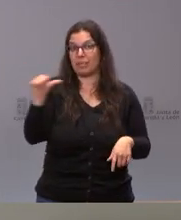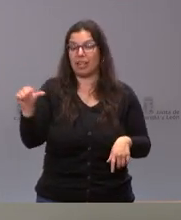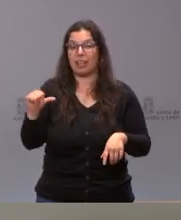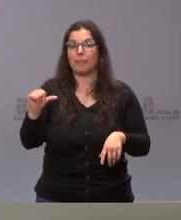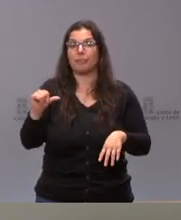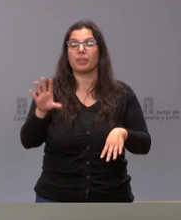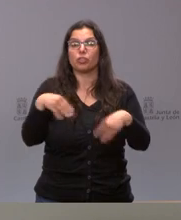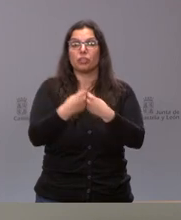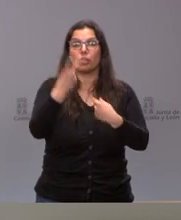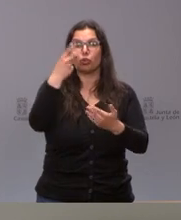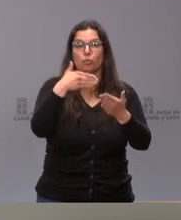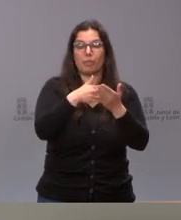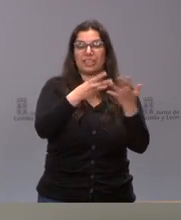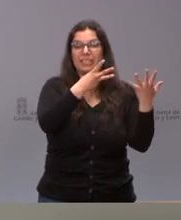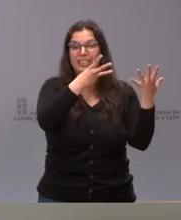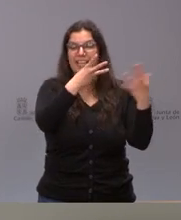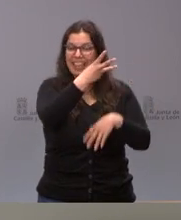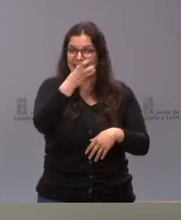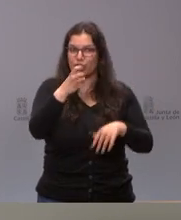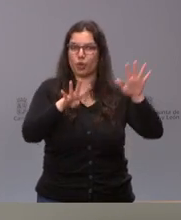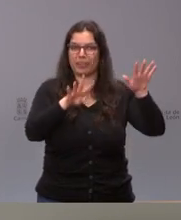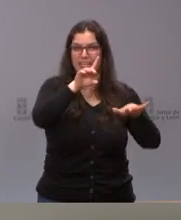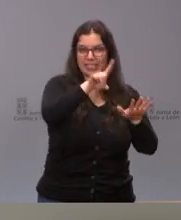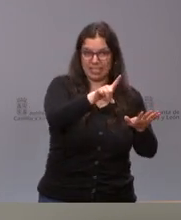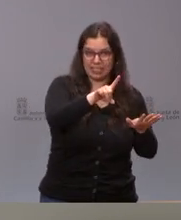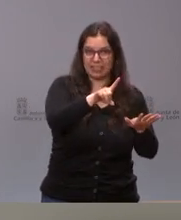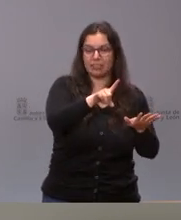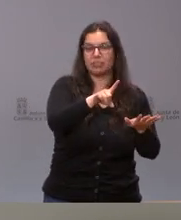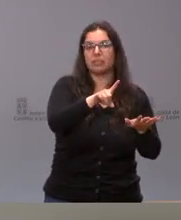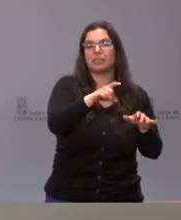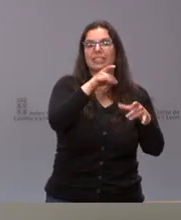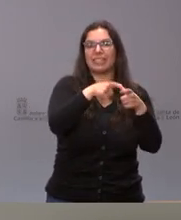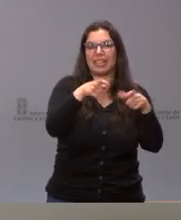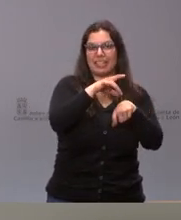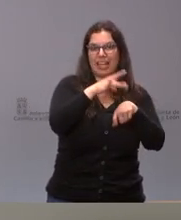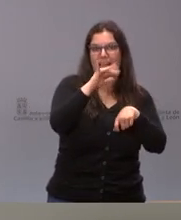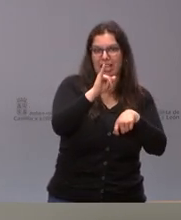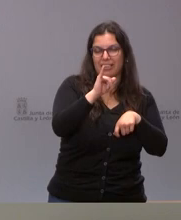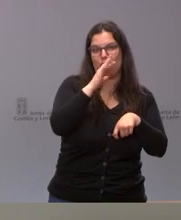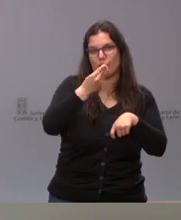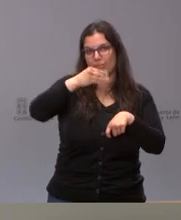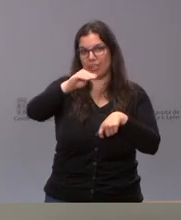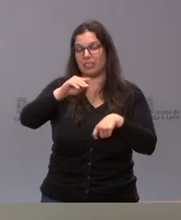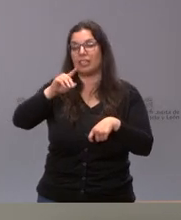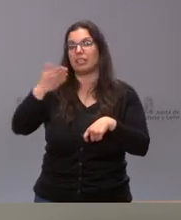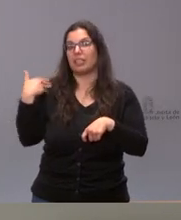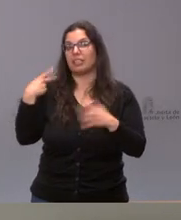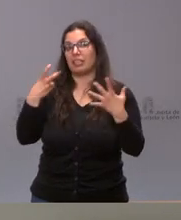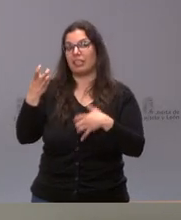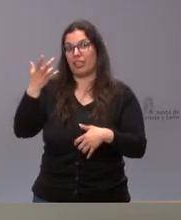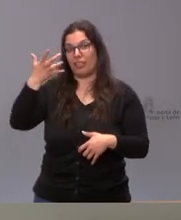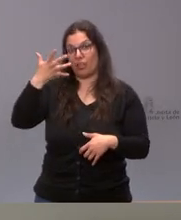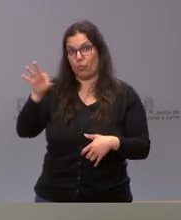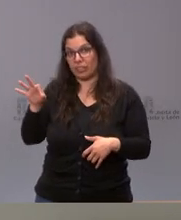.396 las personas con tarjeta sanitaria, hoy son 2.572 y en el sistema educativo eran 754, hoy son